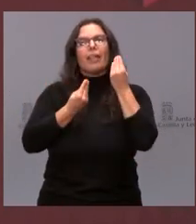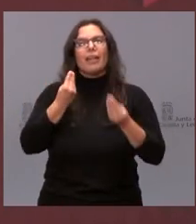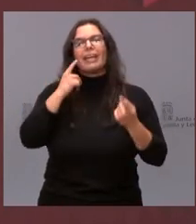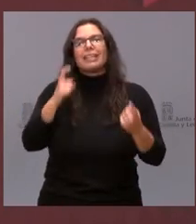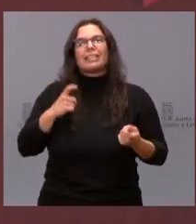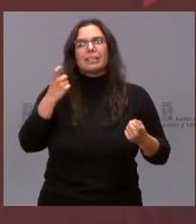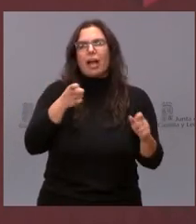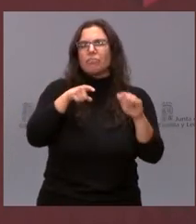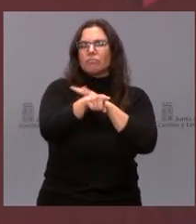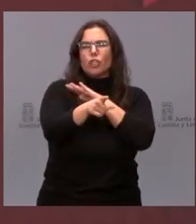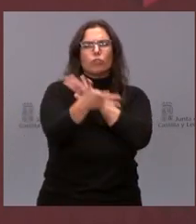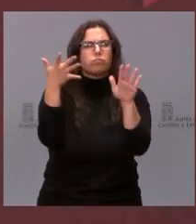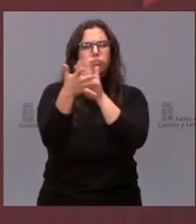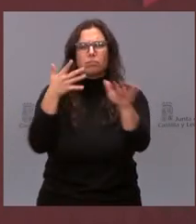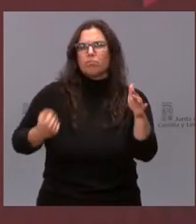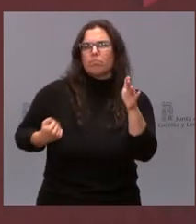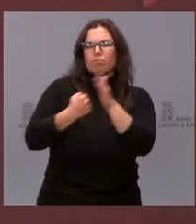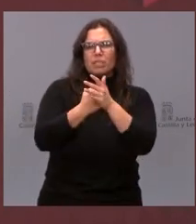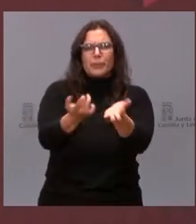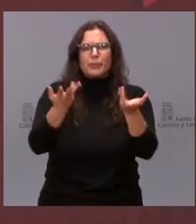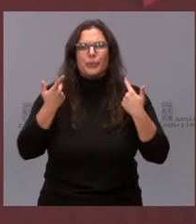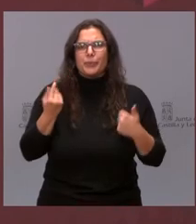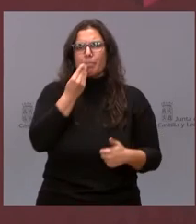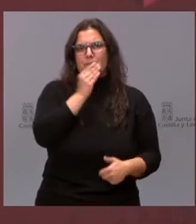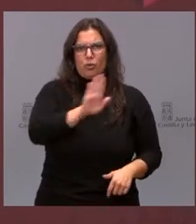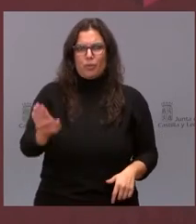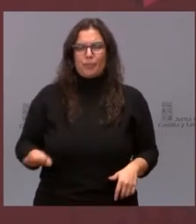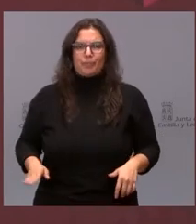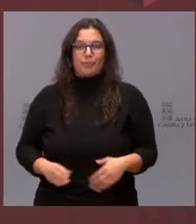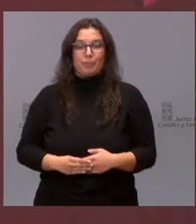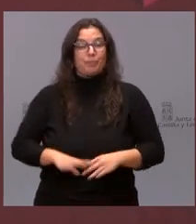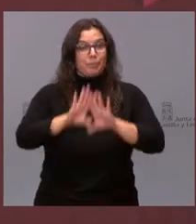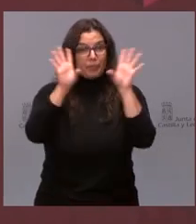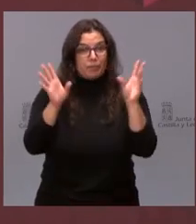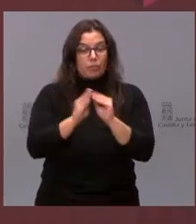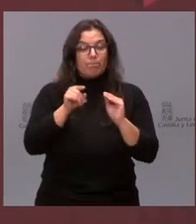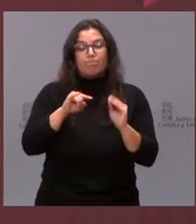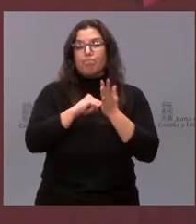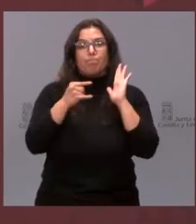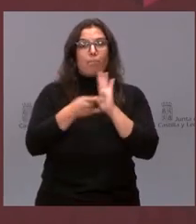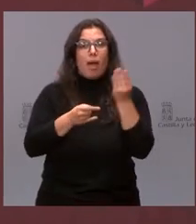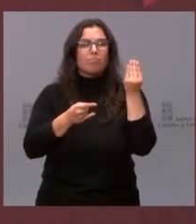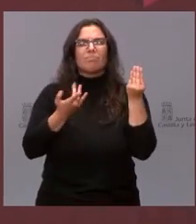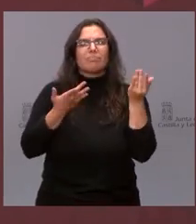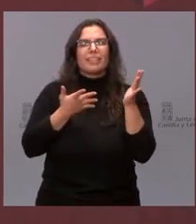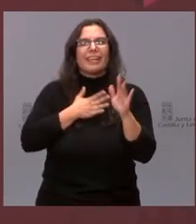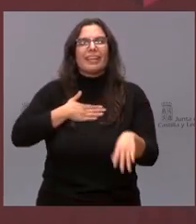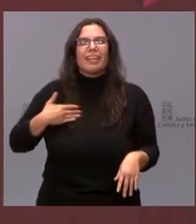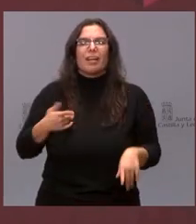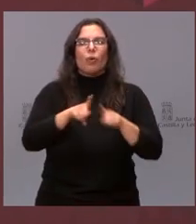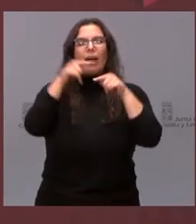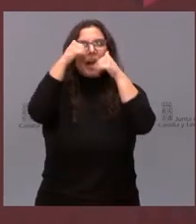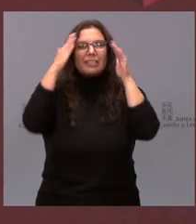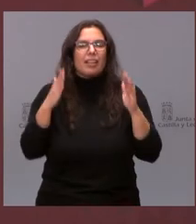la mayor agilidad y la mayor rapidez. En definitiva, este es un plan que lo que busca es atender